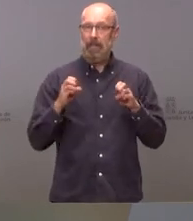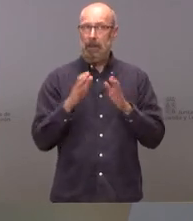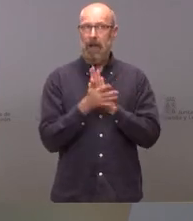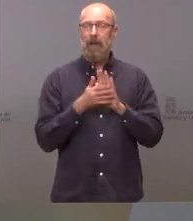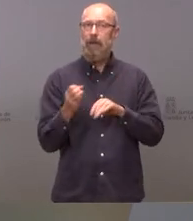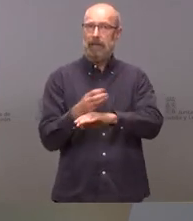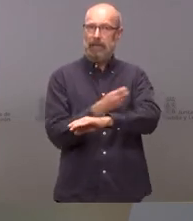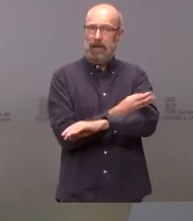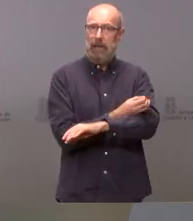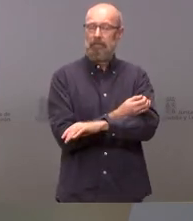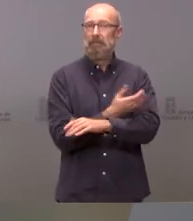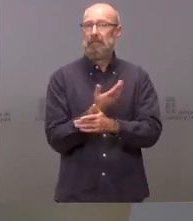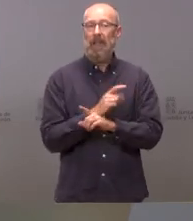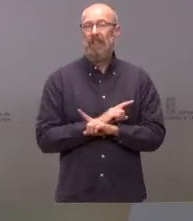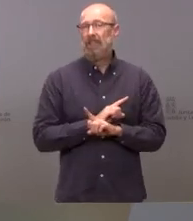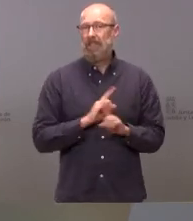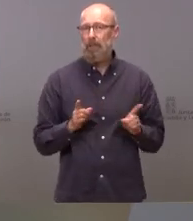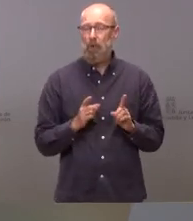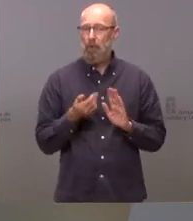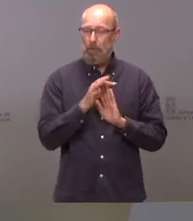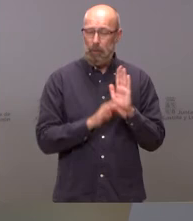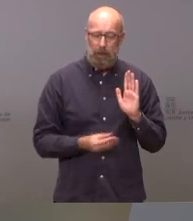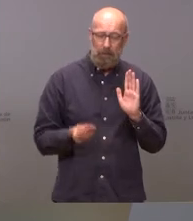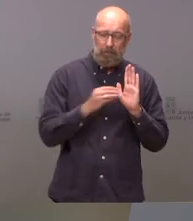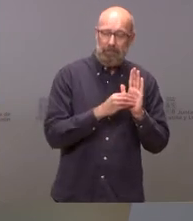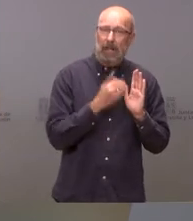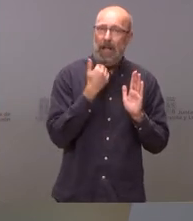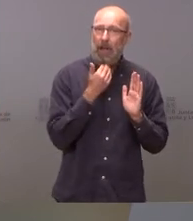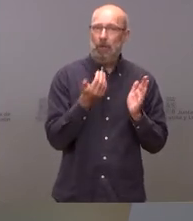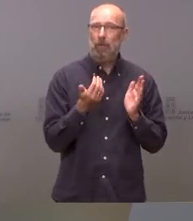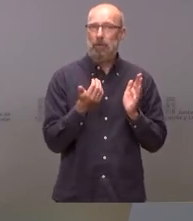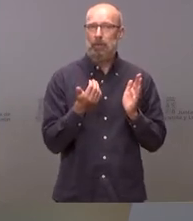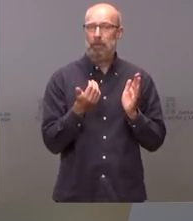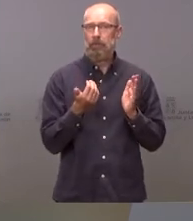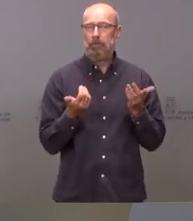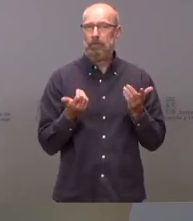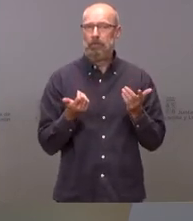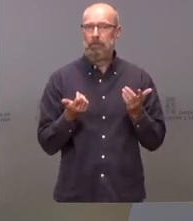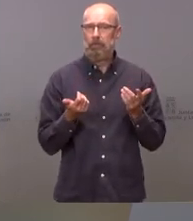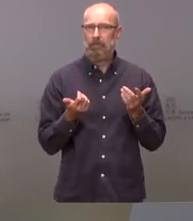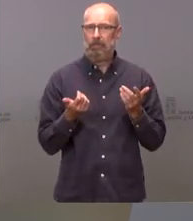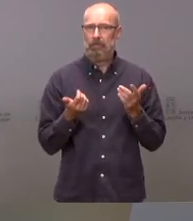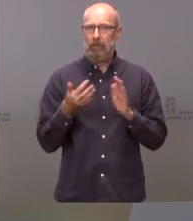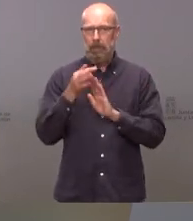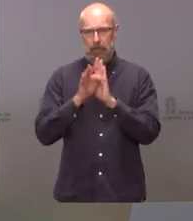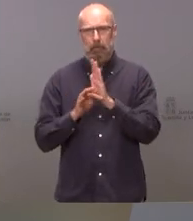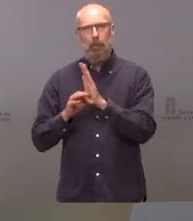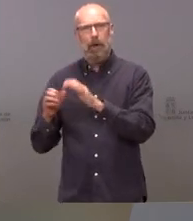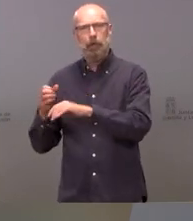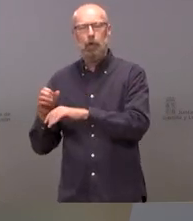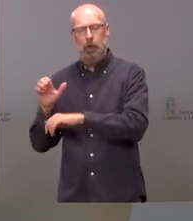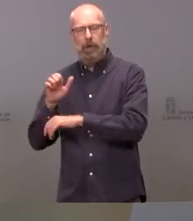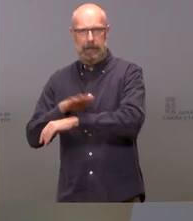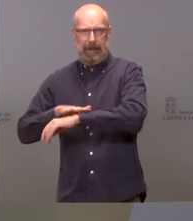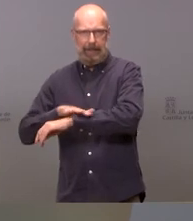tampoco encontramos en los presupuestos en lo que se refiere al dinero presupuestario del Estado no a los fondos europeos que ahora una